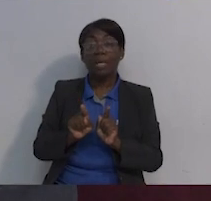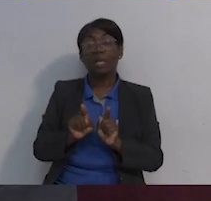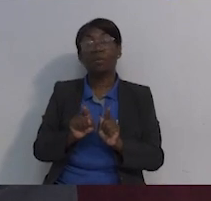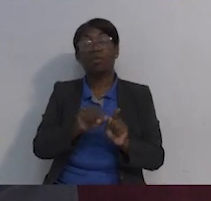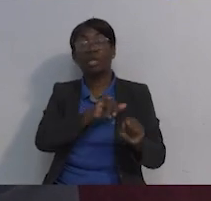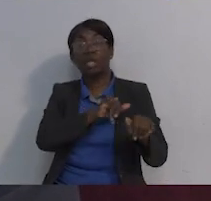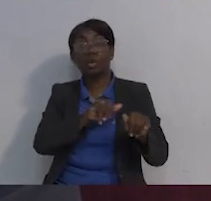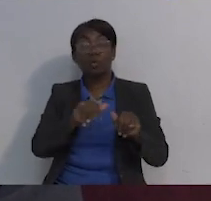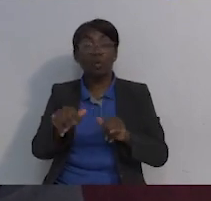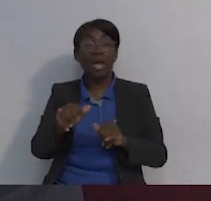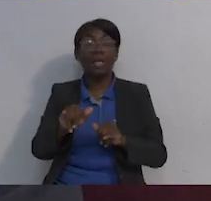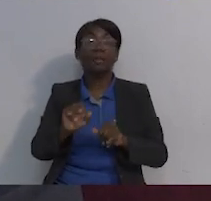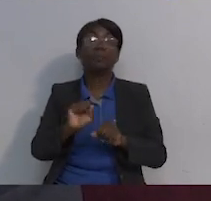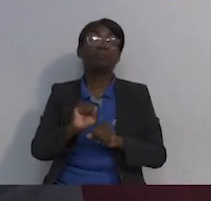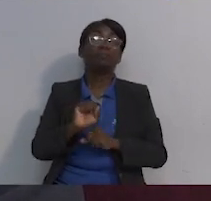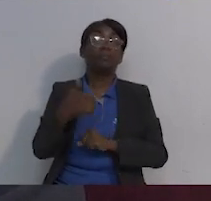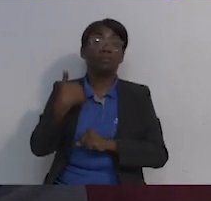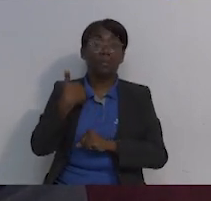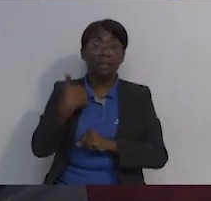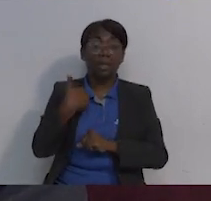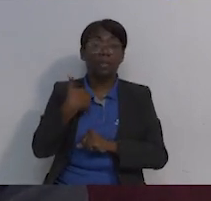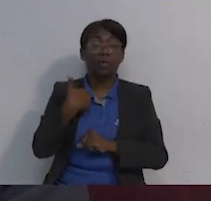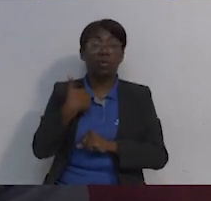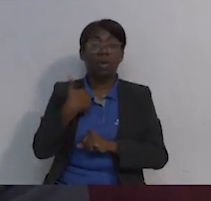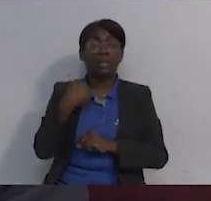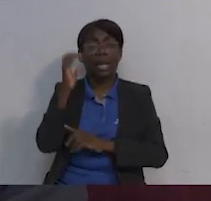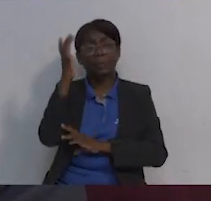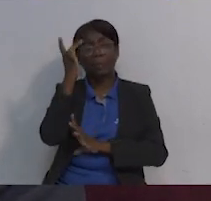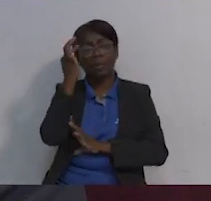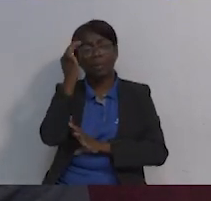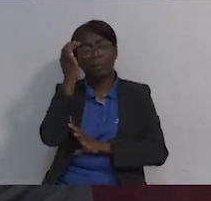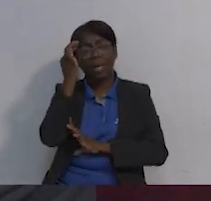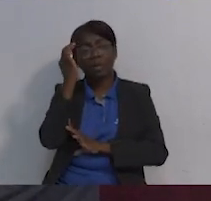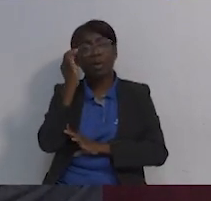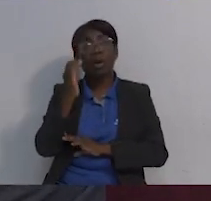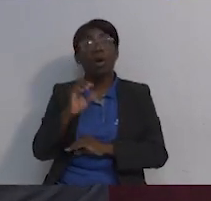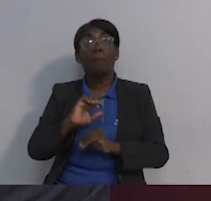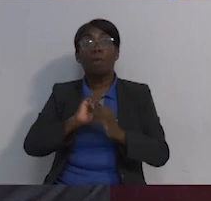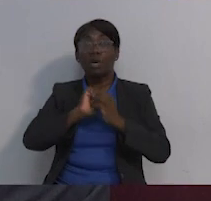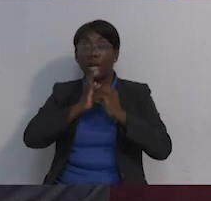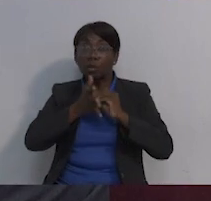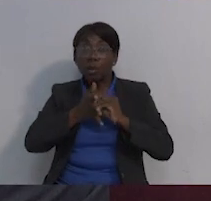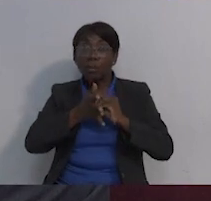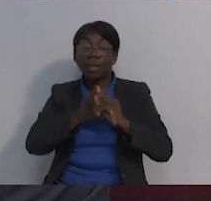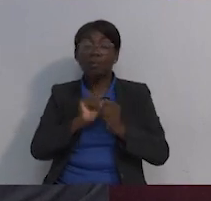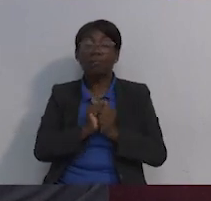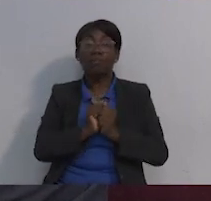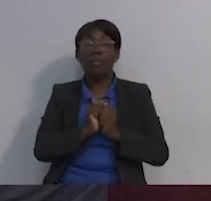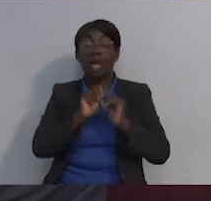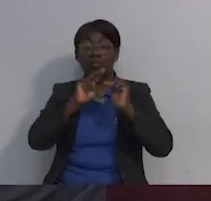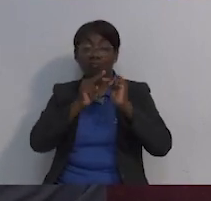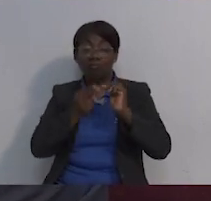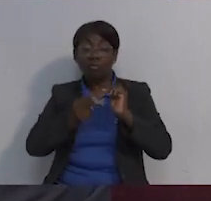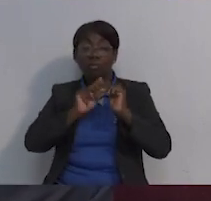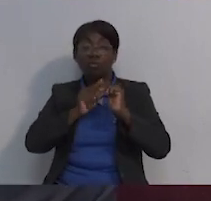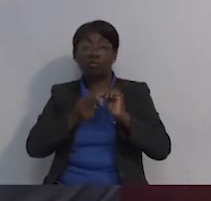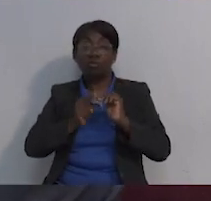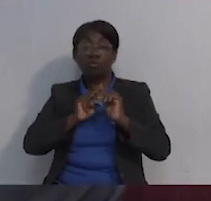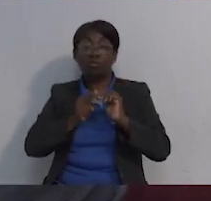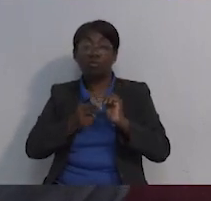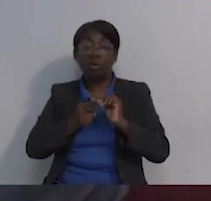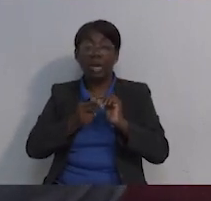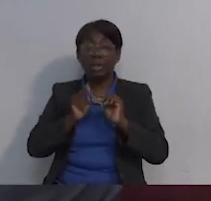También debo admitir que el estar muy preocupado de COVID hizo